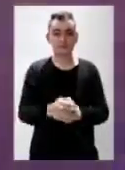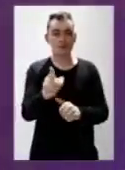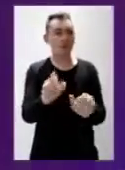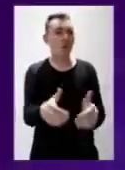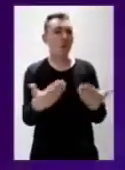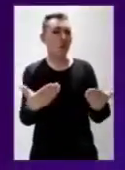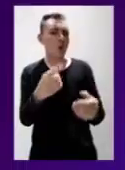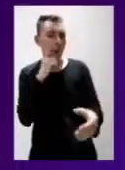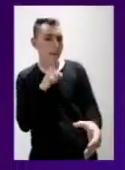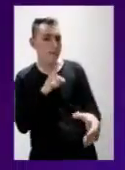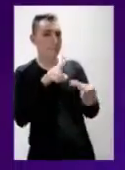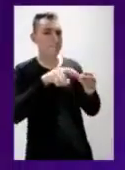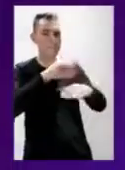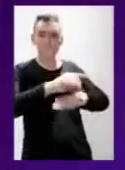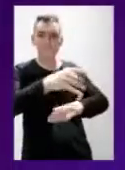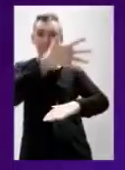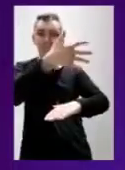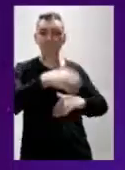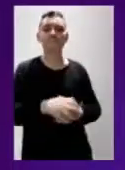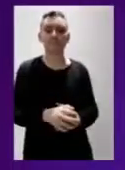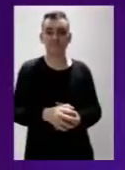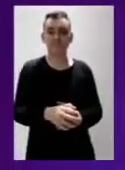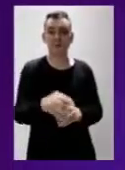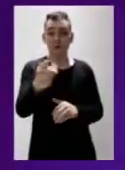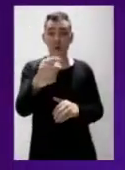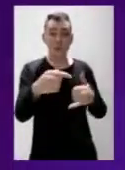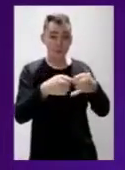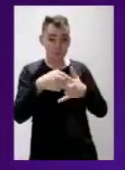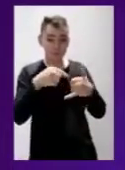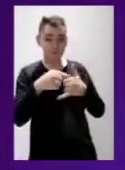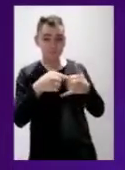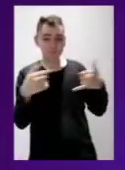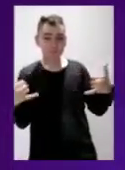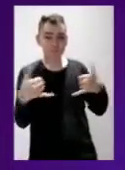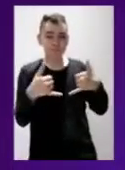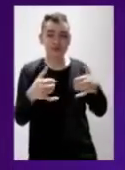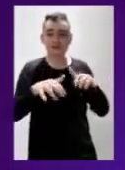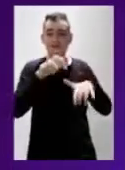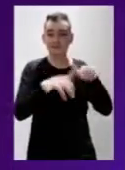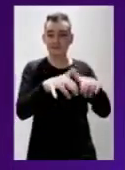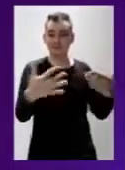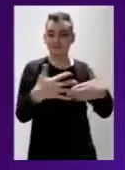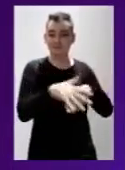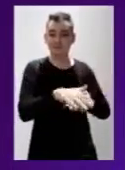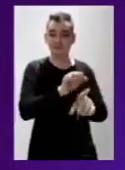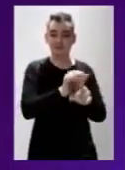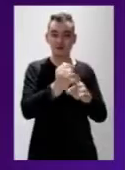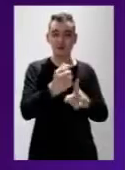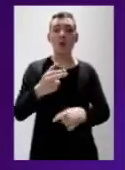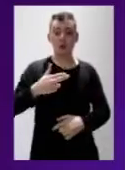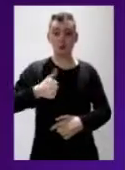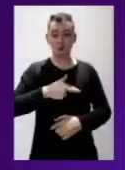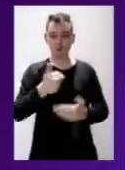¿Cómo puedo registrarme? Comunícate con la Secretaría de Integración Social. Nosotros te asesoramos.